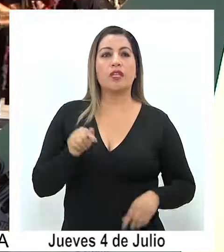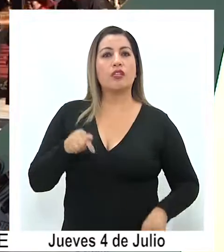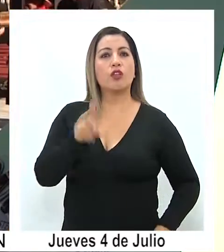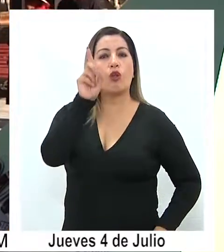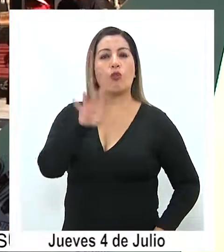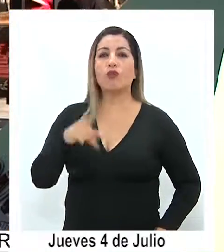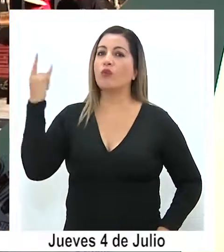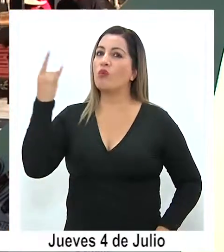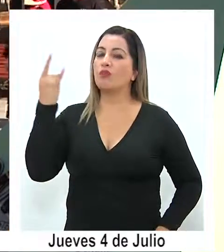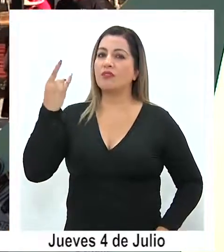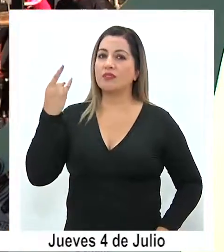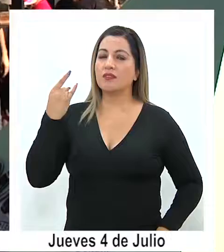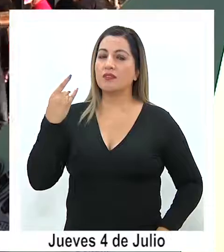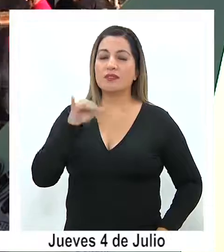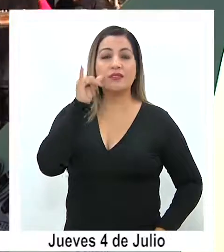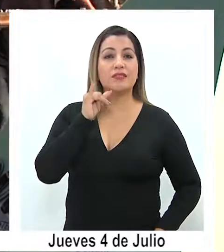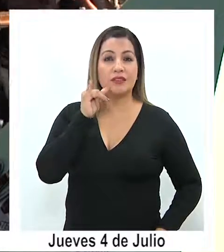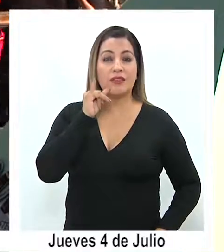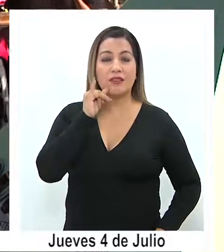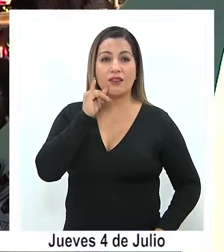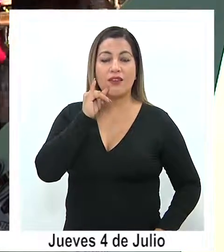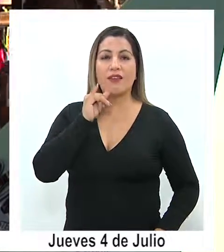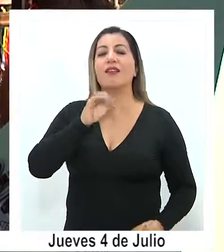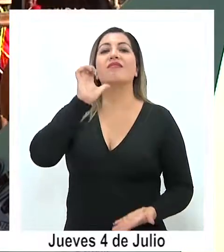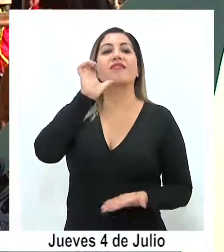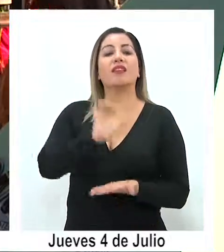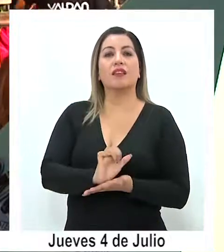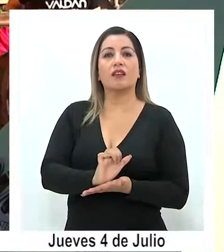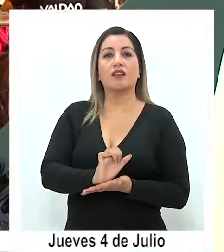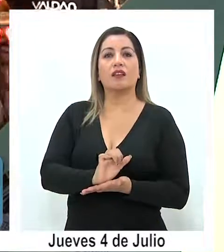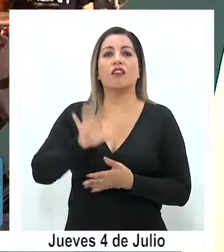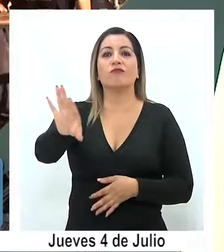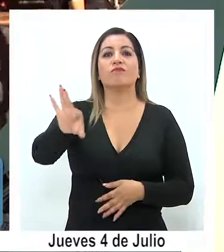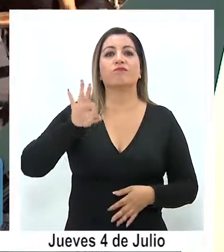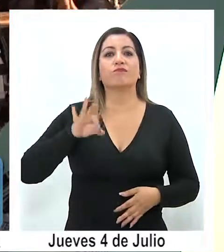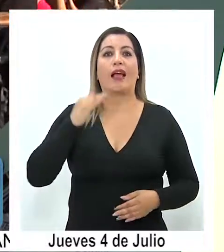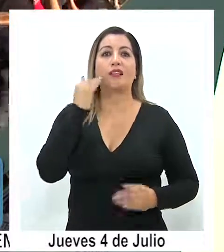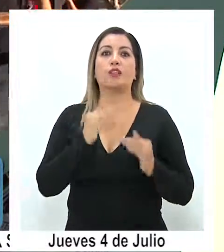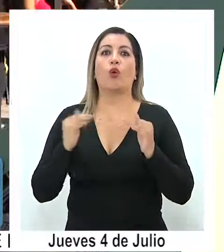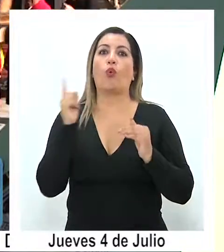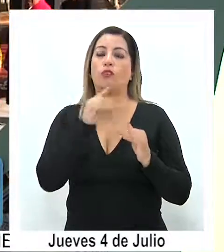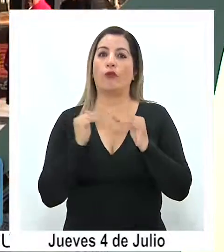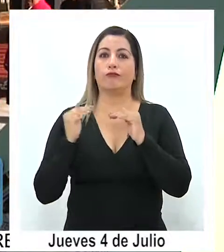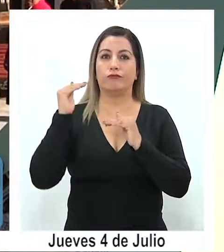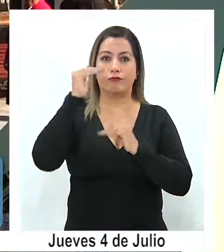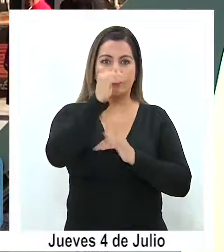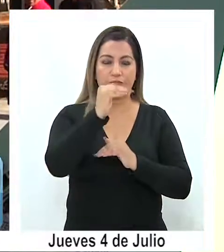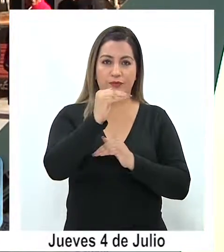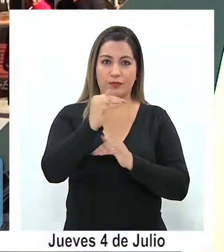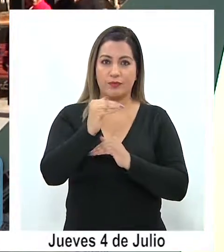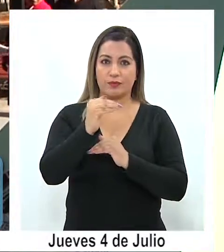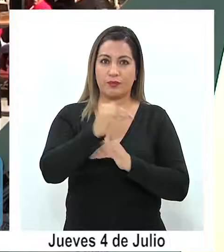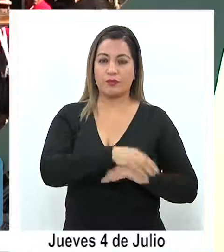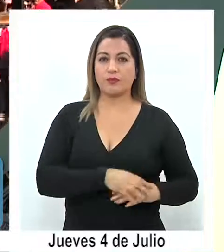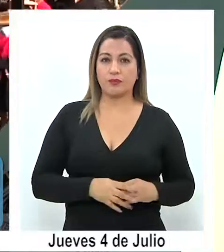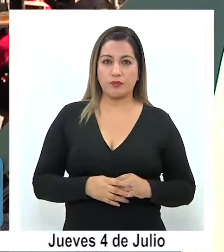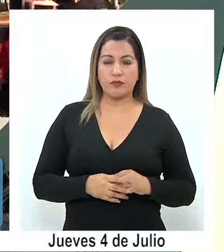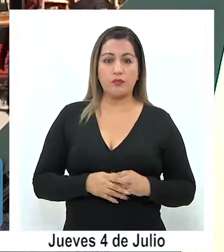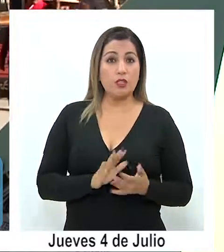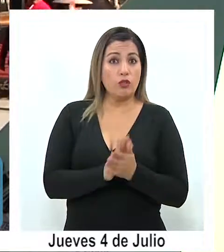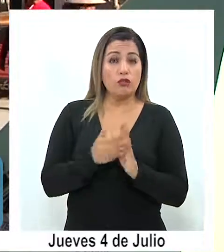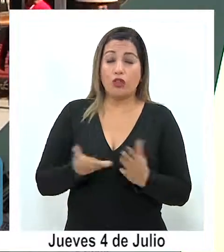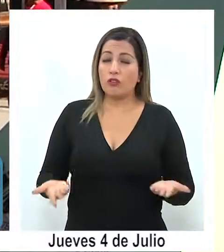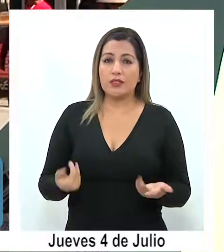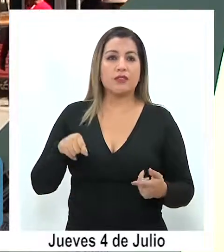Esta fue la única universidad regional estatal que clasificó y llegó a la final después de una serie de etapas,